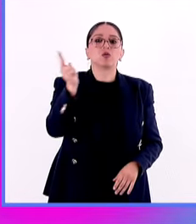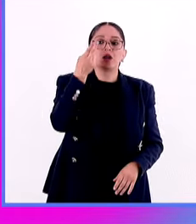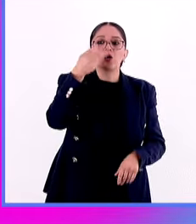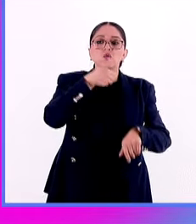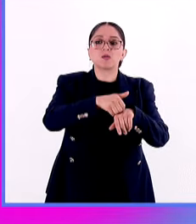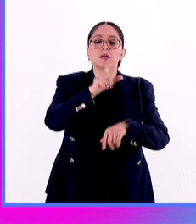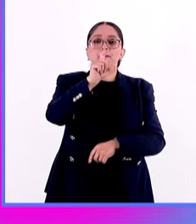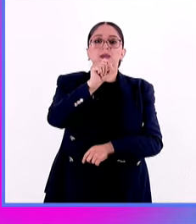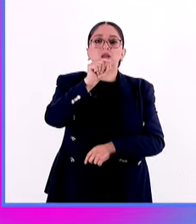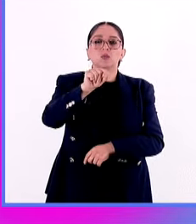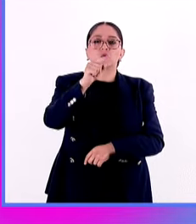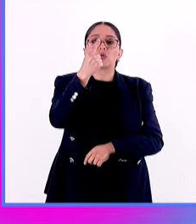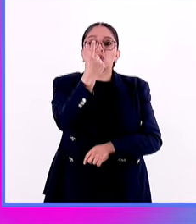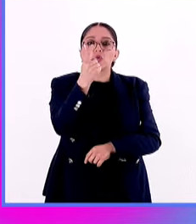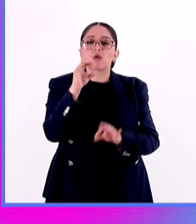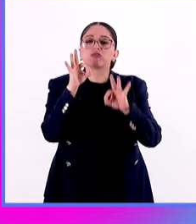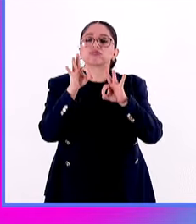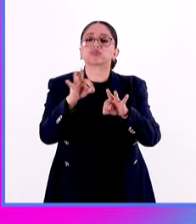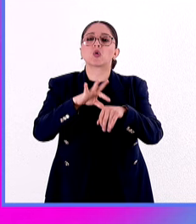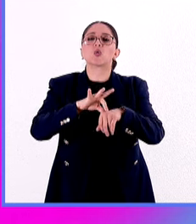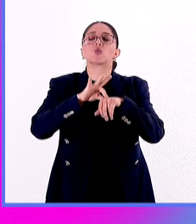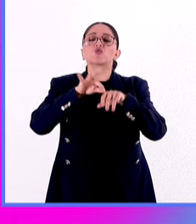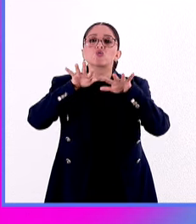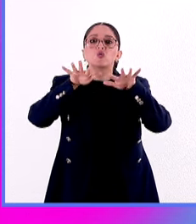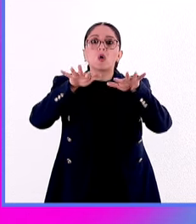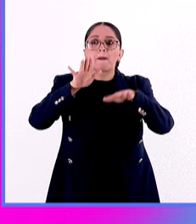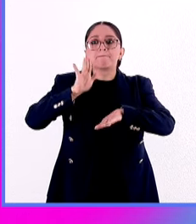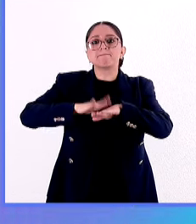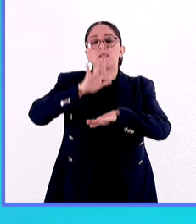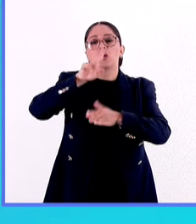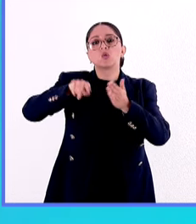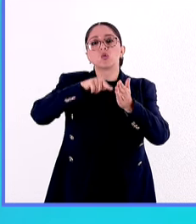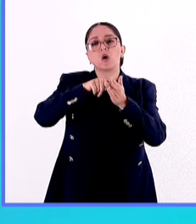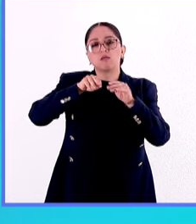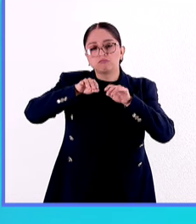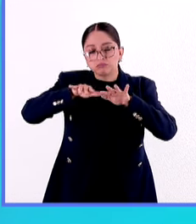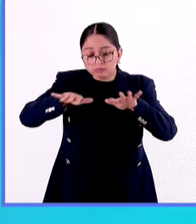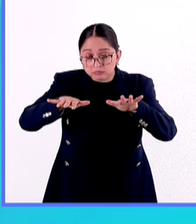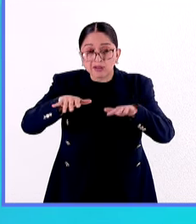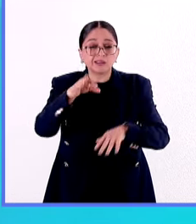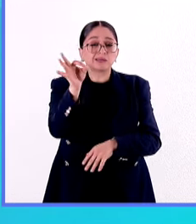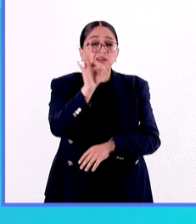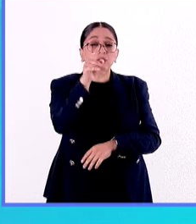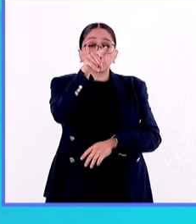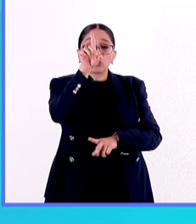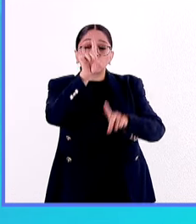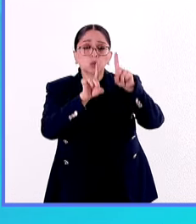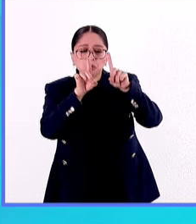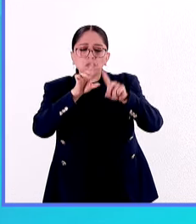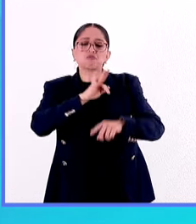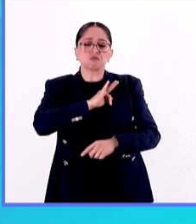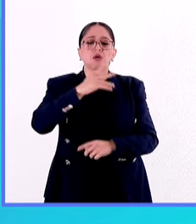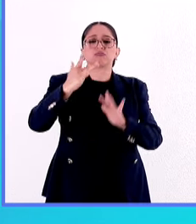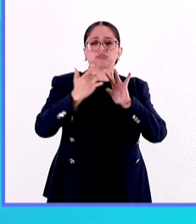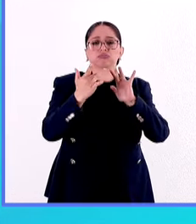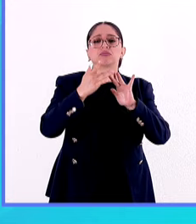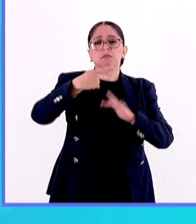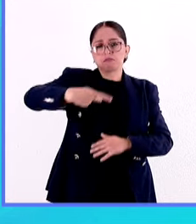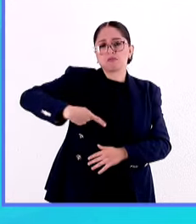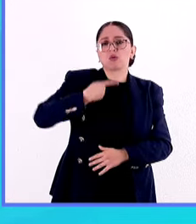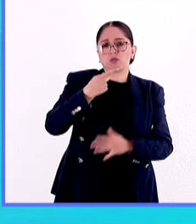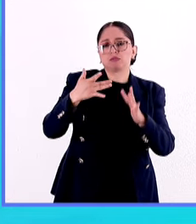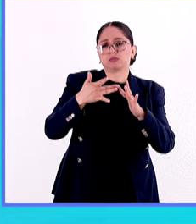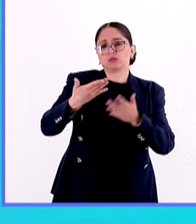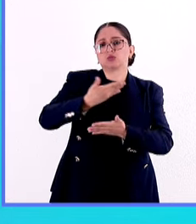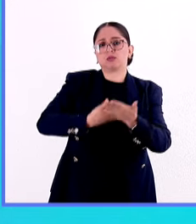.1 con mejor calidad y mayor cobertura. Si tienes alguna duda, pregúntanos a través de nuestras redes